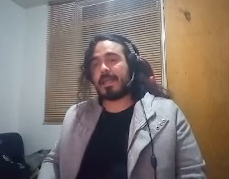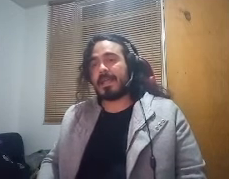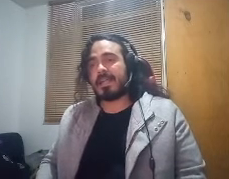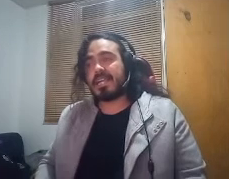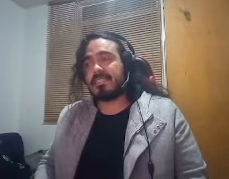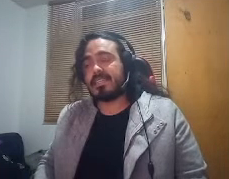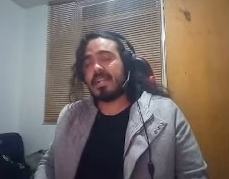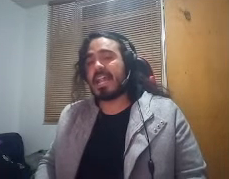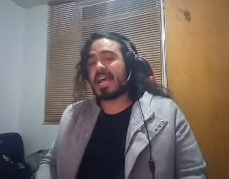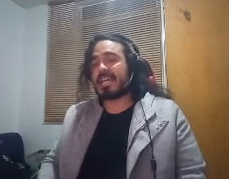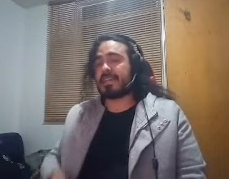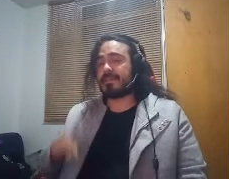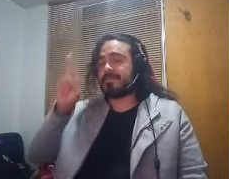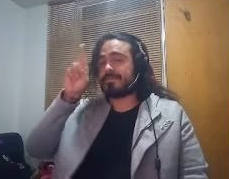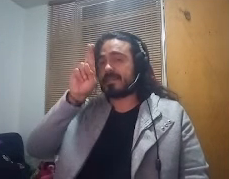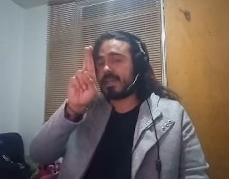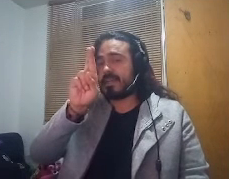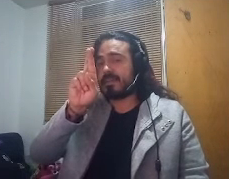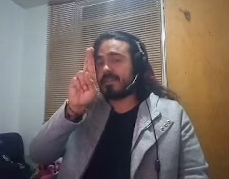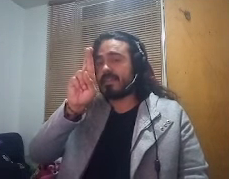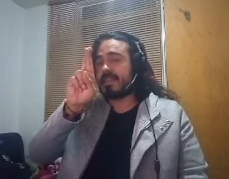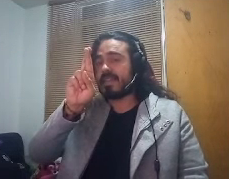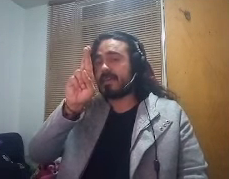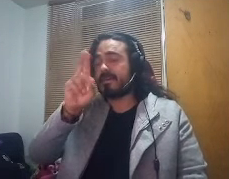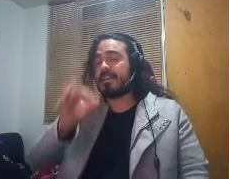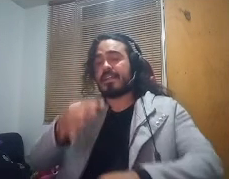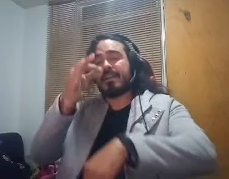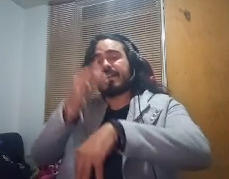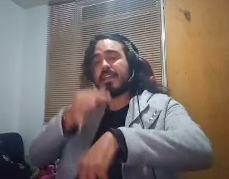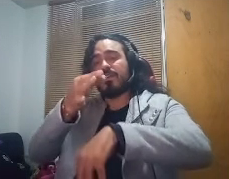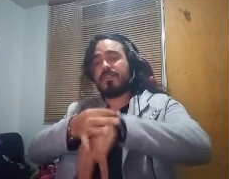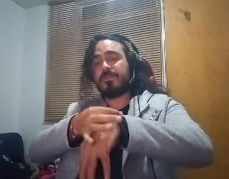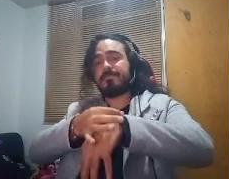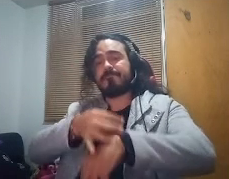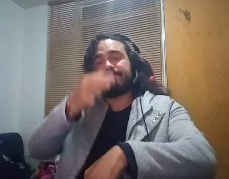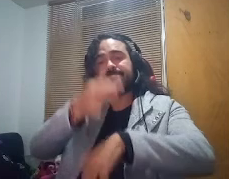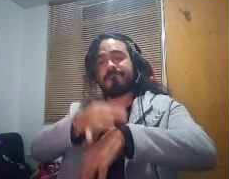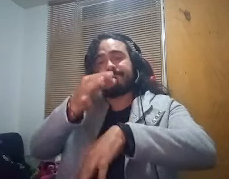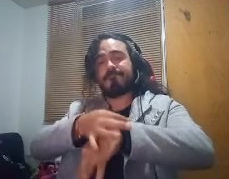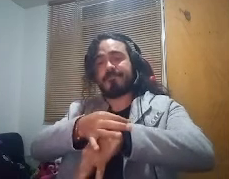siguiente es la r r de reloj